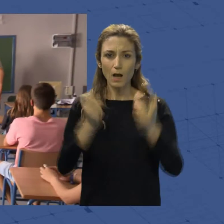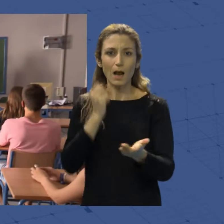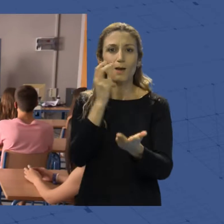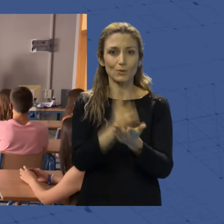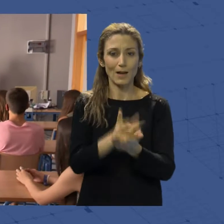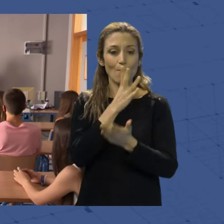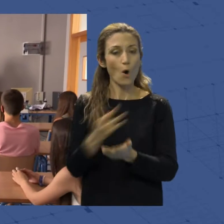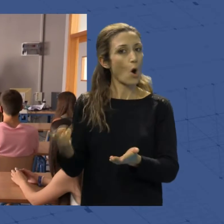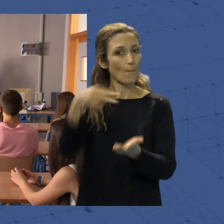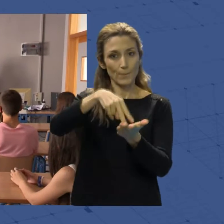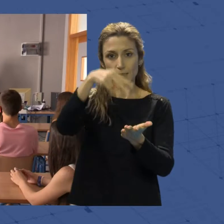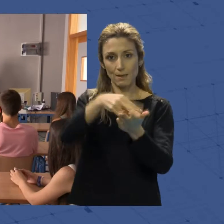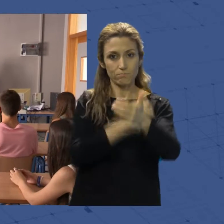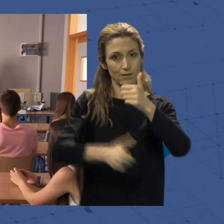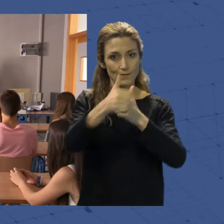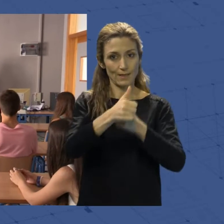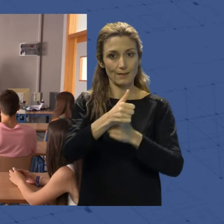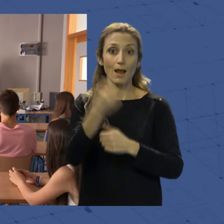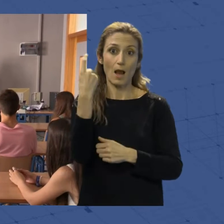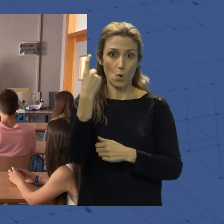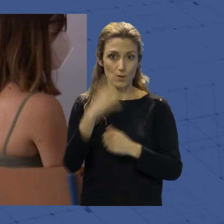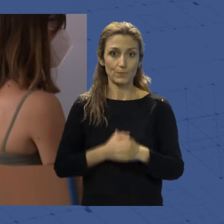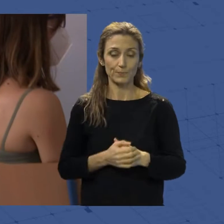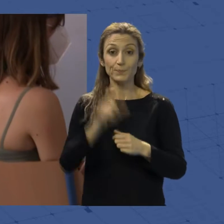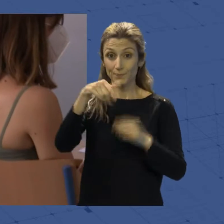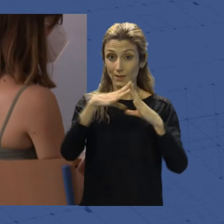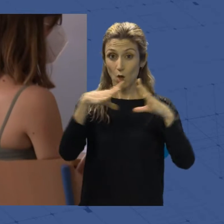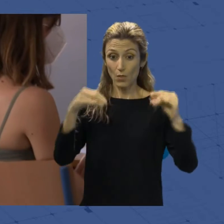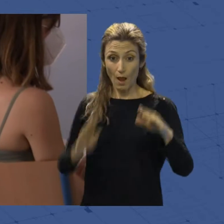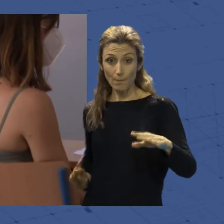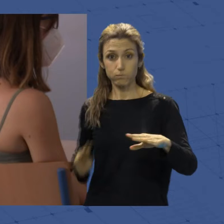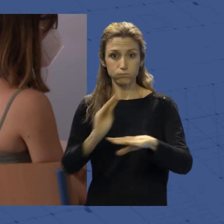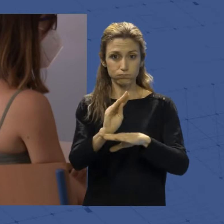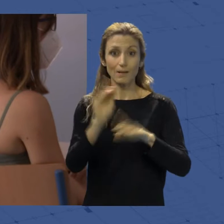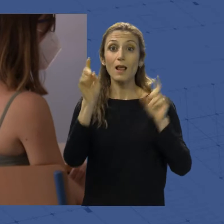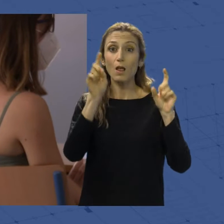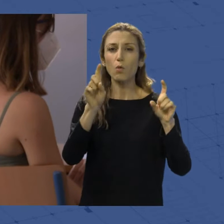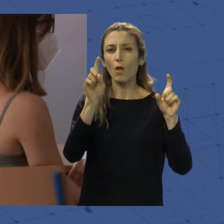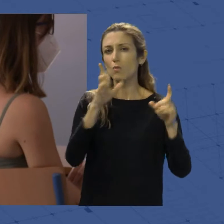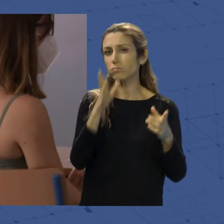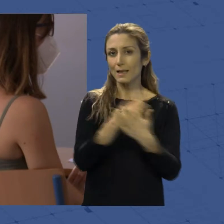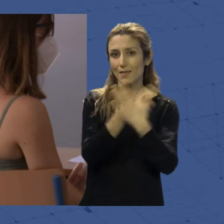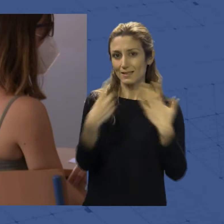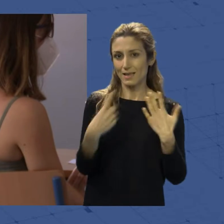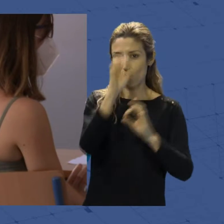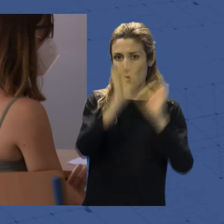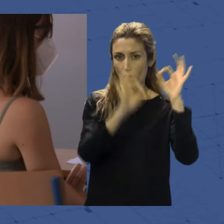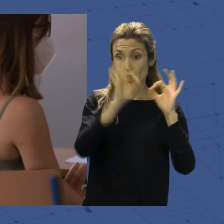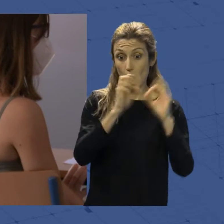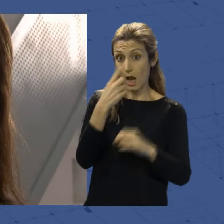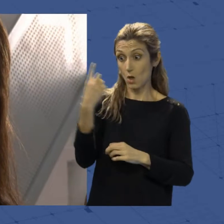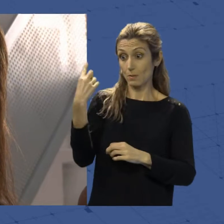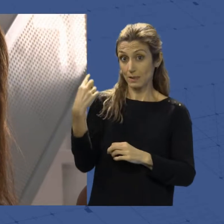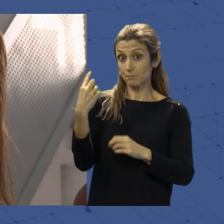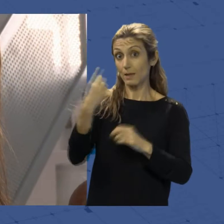presencialidad del alumnado. Así Andalucía ha incrementado su inversión en educación en un 16% con respecto al año